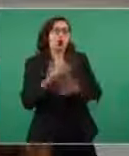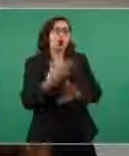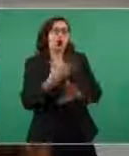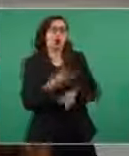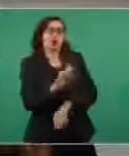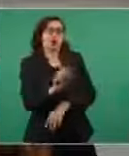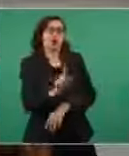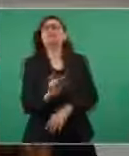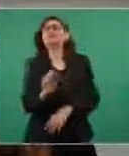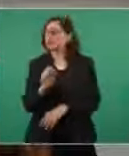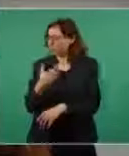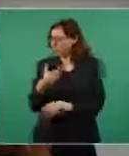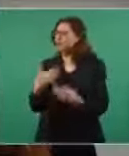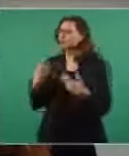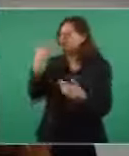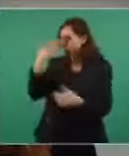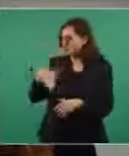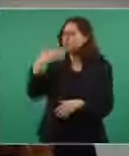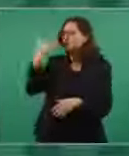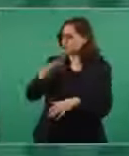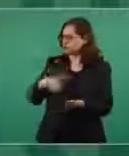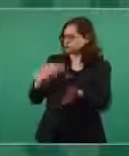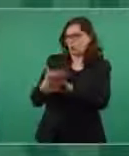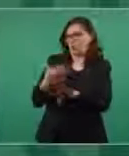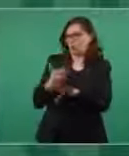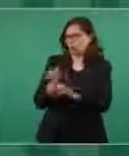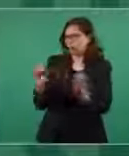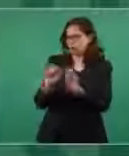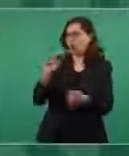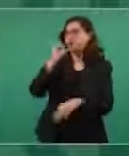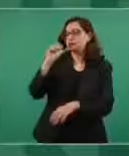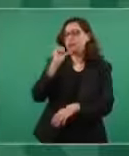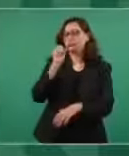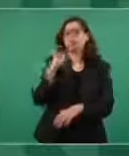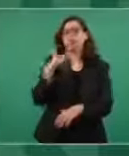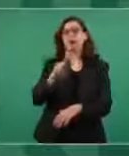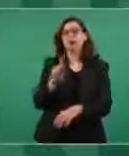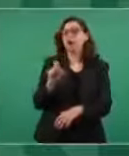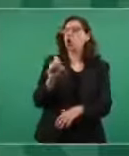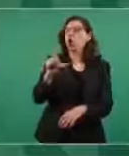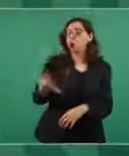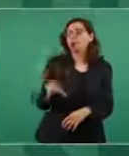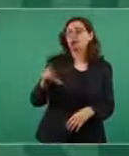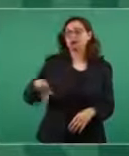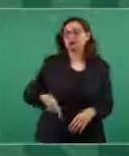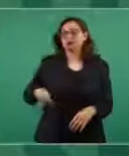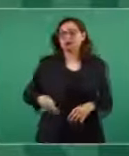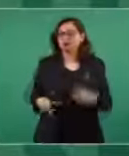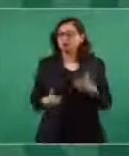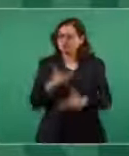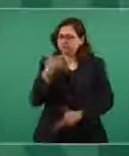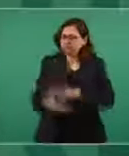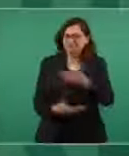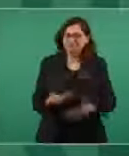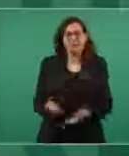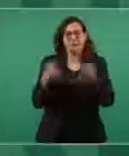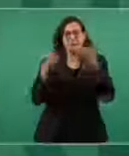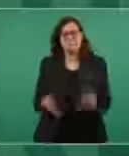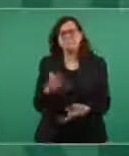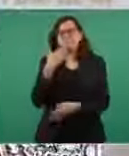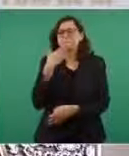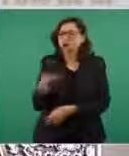que es importante es un buen servidor público un agente honesta este